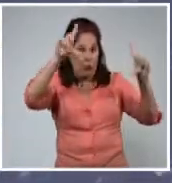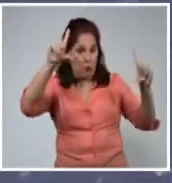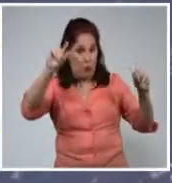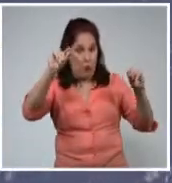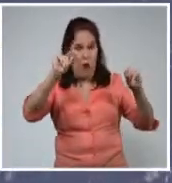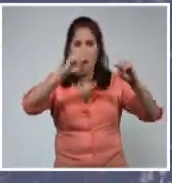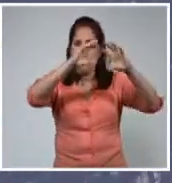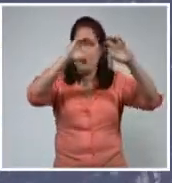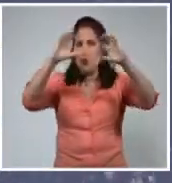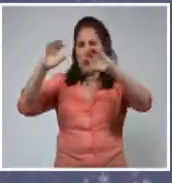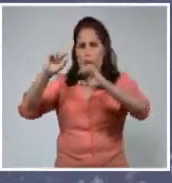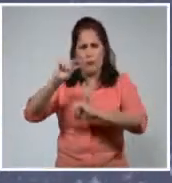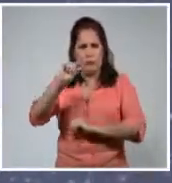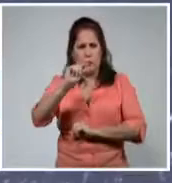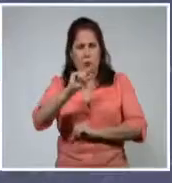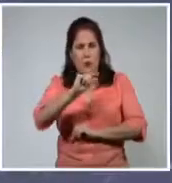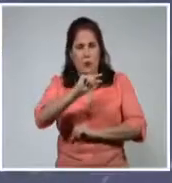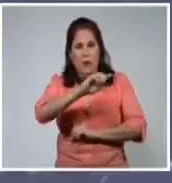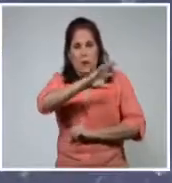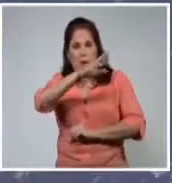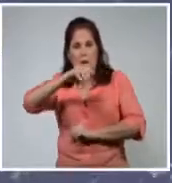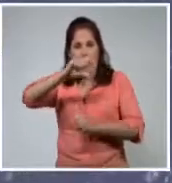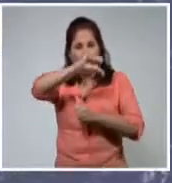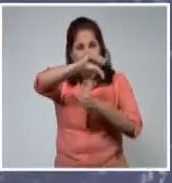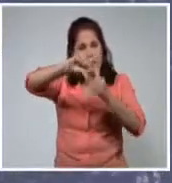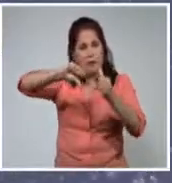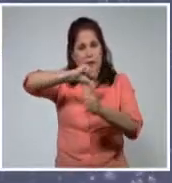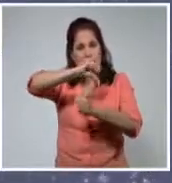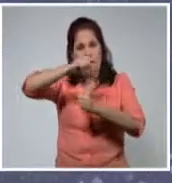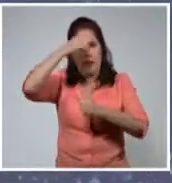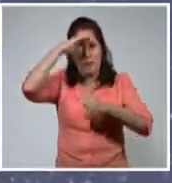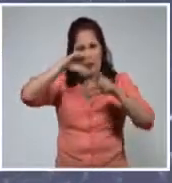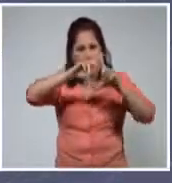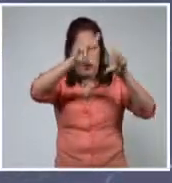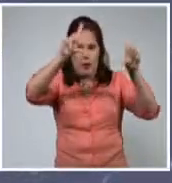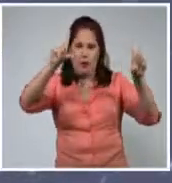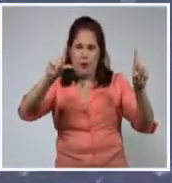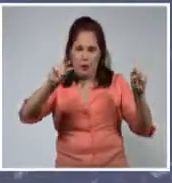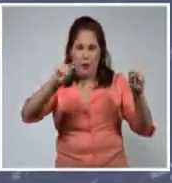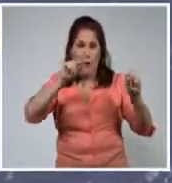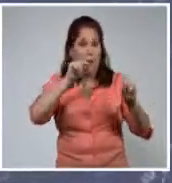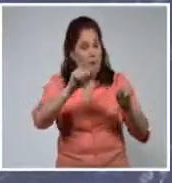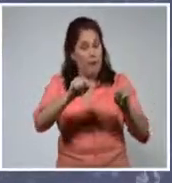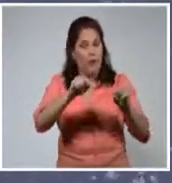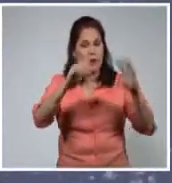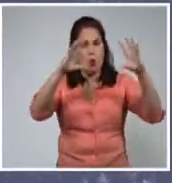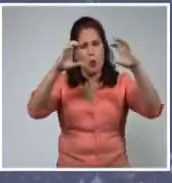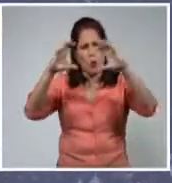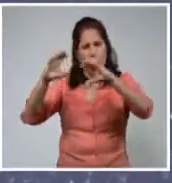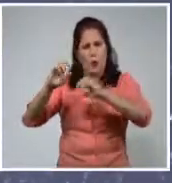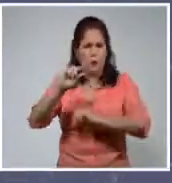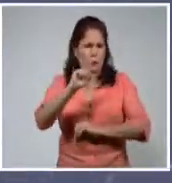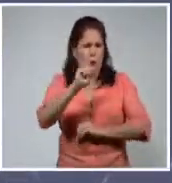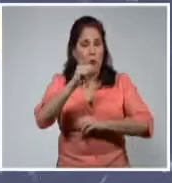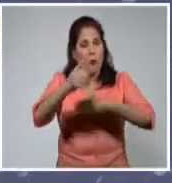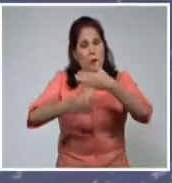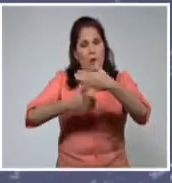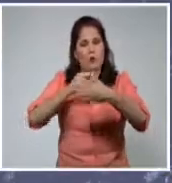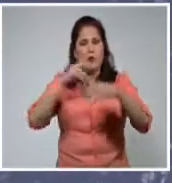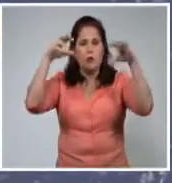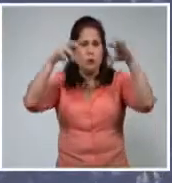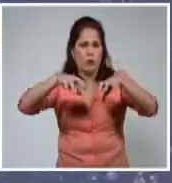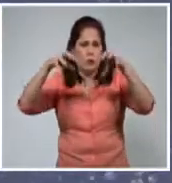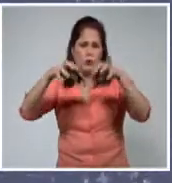poca nubosidad sobre el mar Caribe y también sobre el territorio cubano. Esto limita notablemente la formación de nubosidad y también los procesos de lluvia, por lo